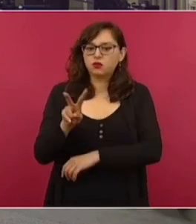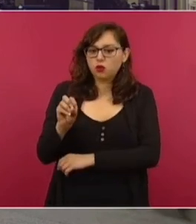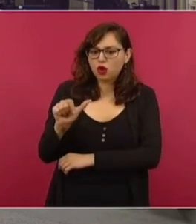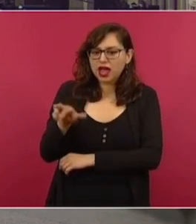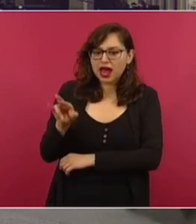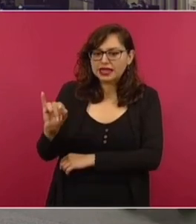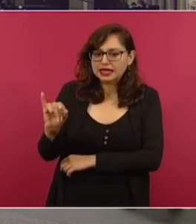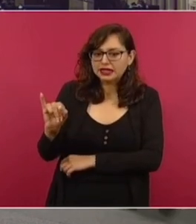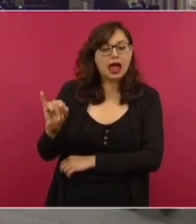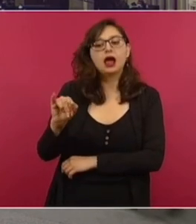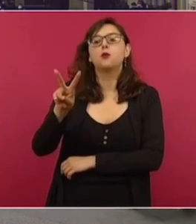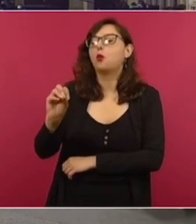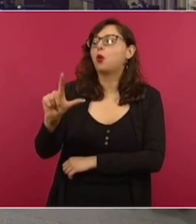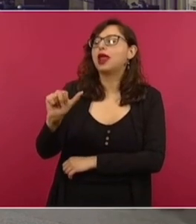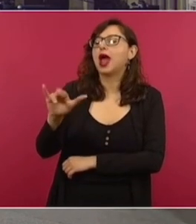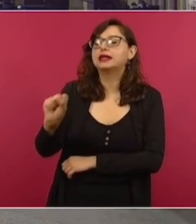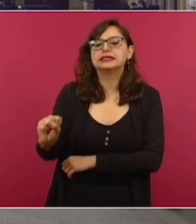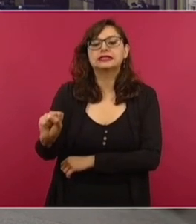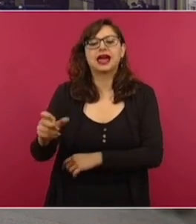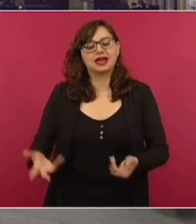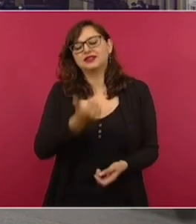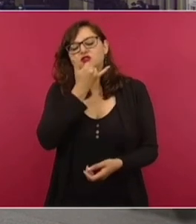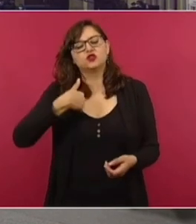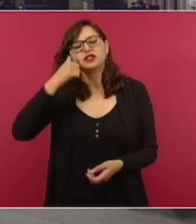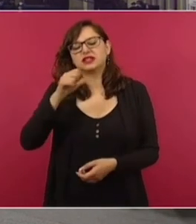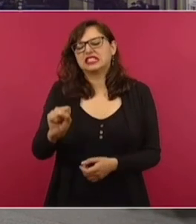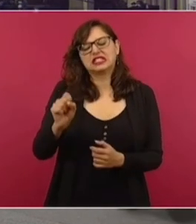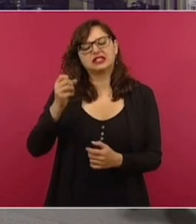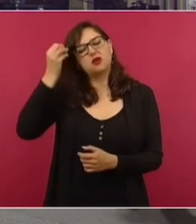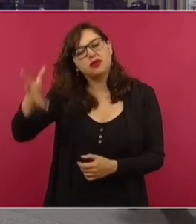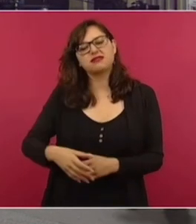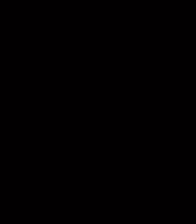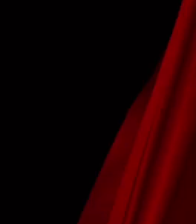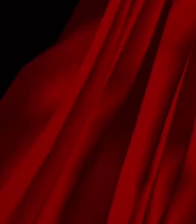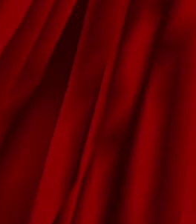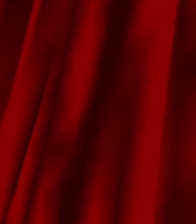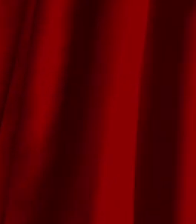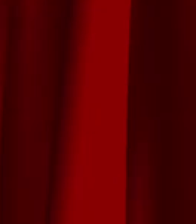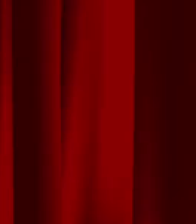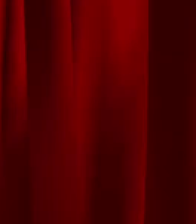¿no? Volaris. Ya vean que yo me como las heces. Volari. Volari. Volari. Volari.